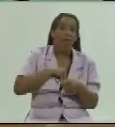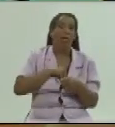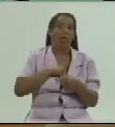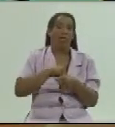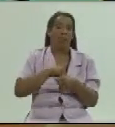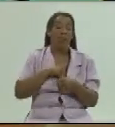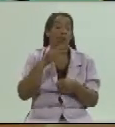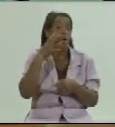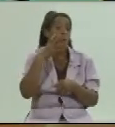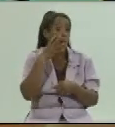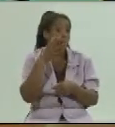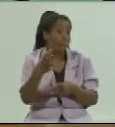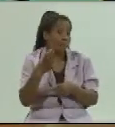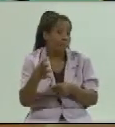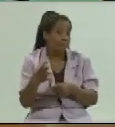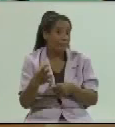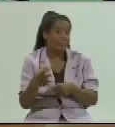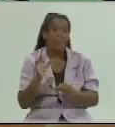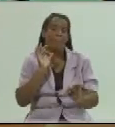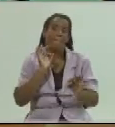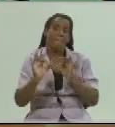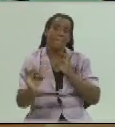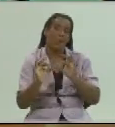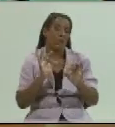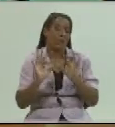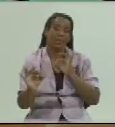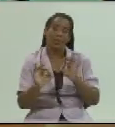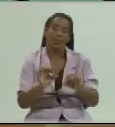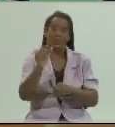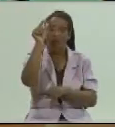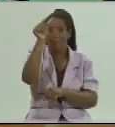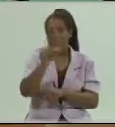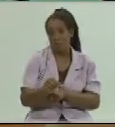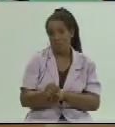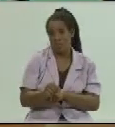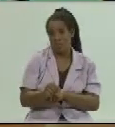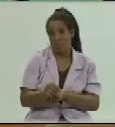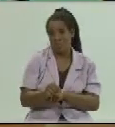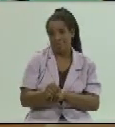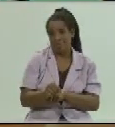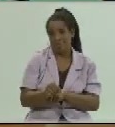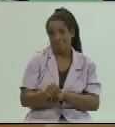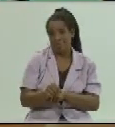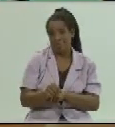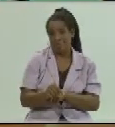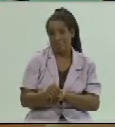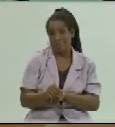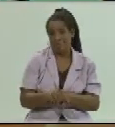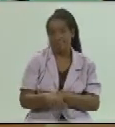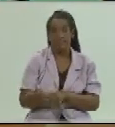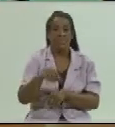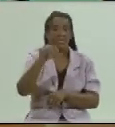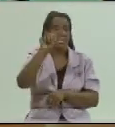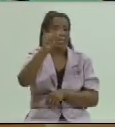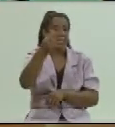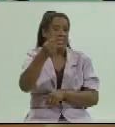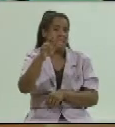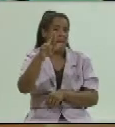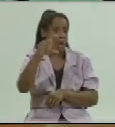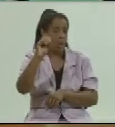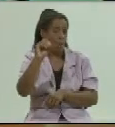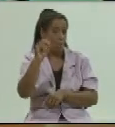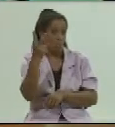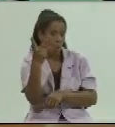fundamental es la protección de la persona pero esto es lo mismo el SARS-CoV-2 con otra